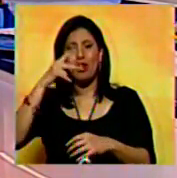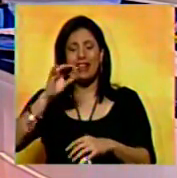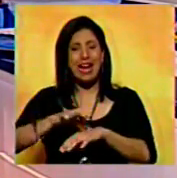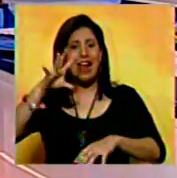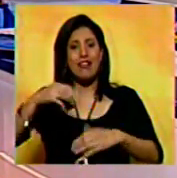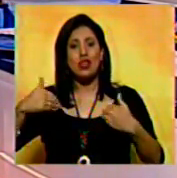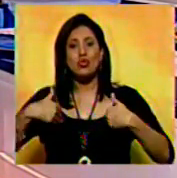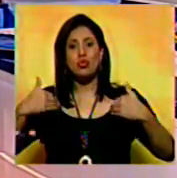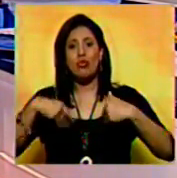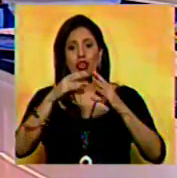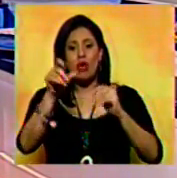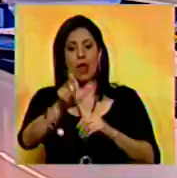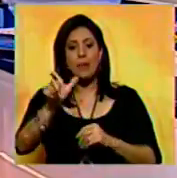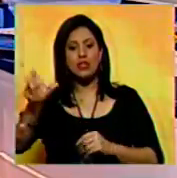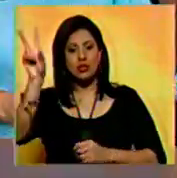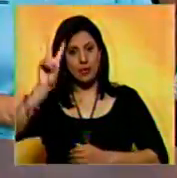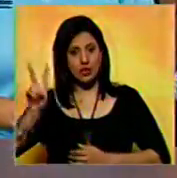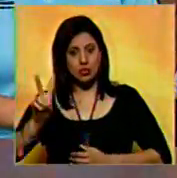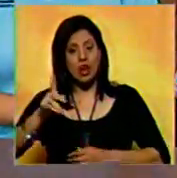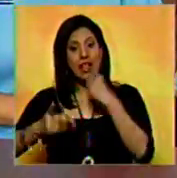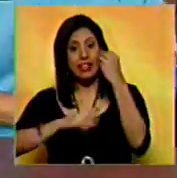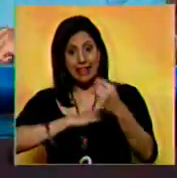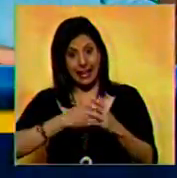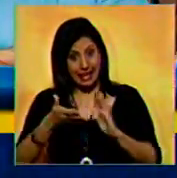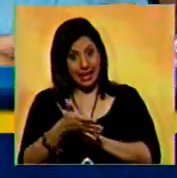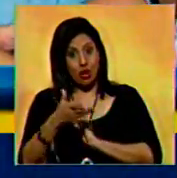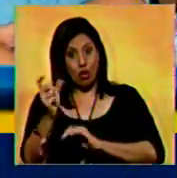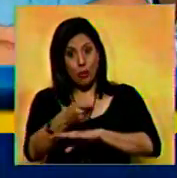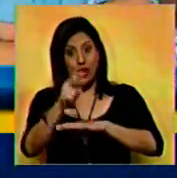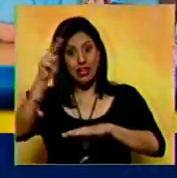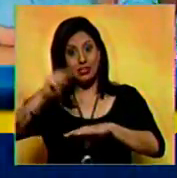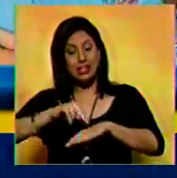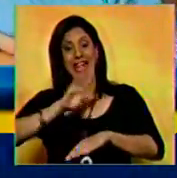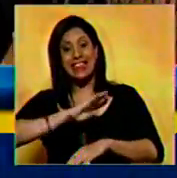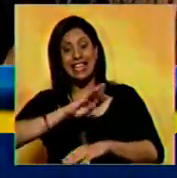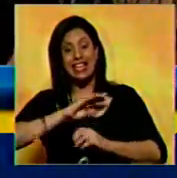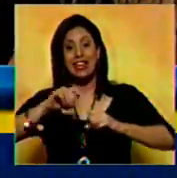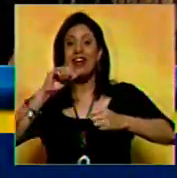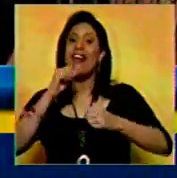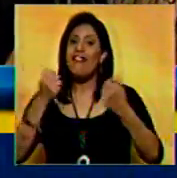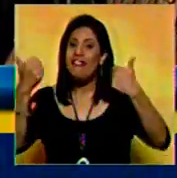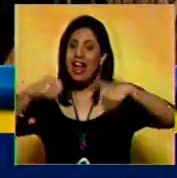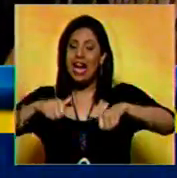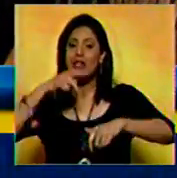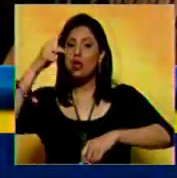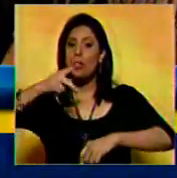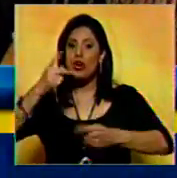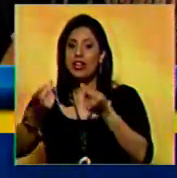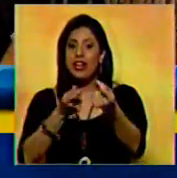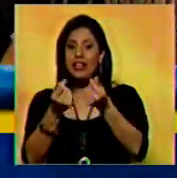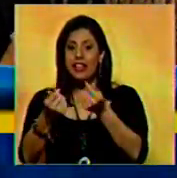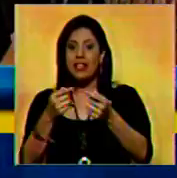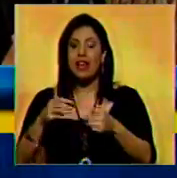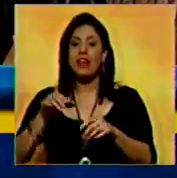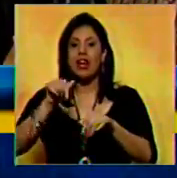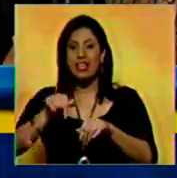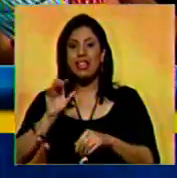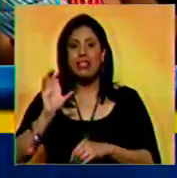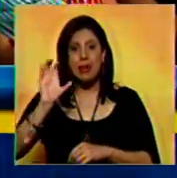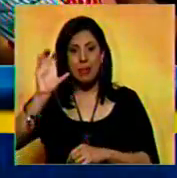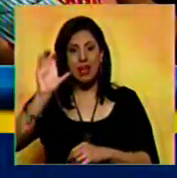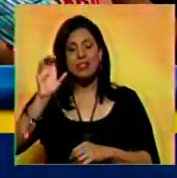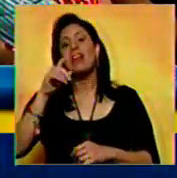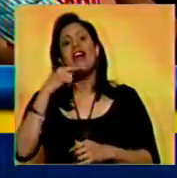afecta a todos los venezolanos. Señalan que el gobierno nacional ha tenido un rotundo fracaso en las políticas económicas aplicadas en el país.